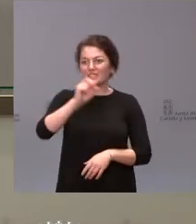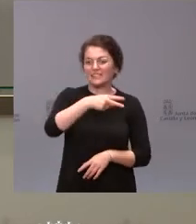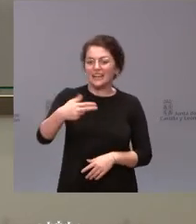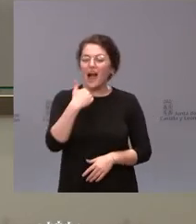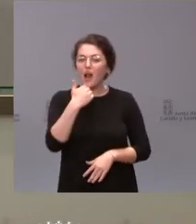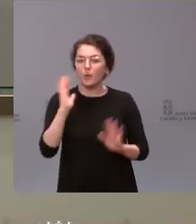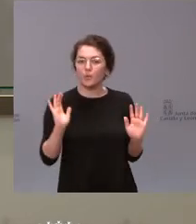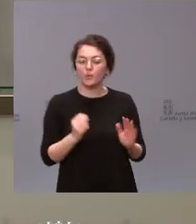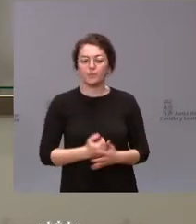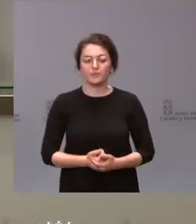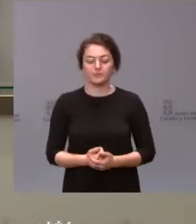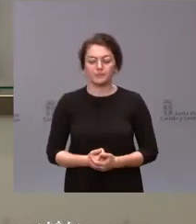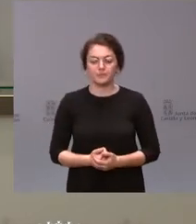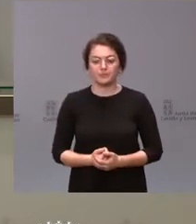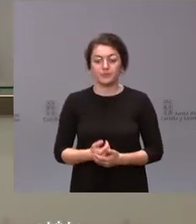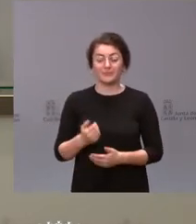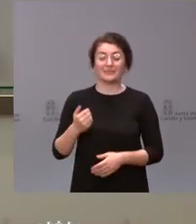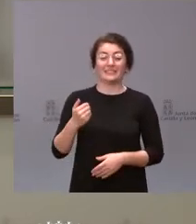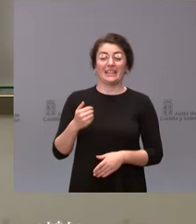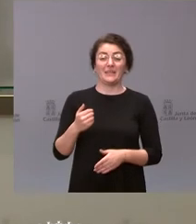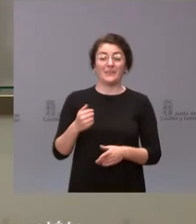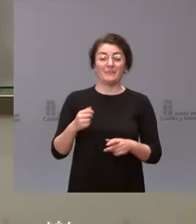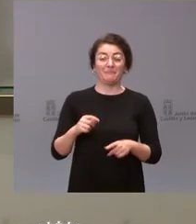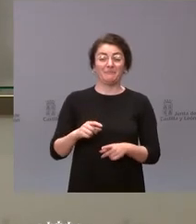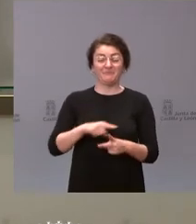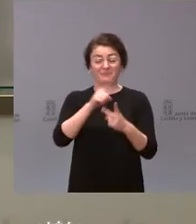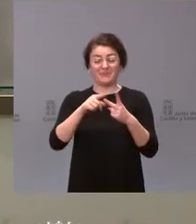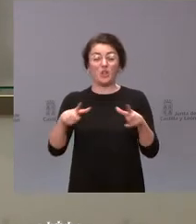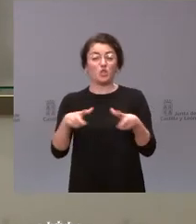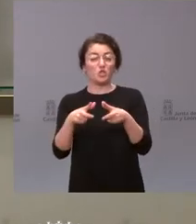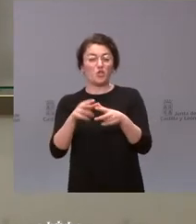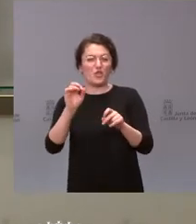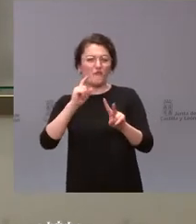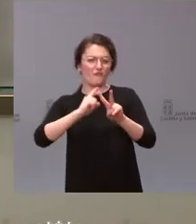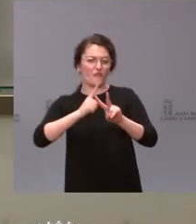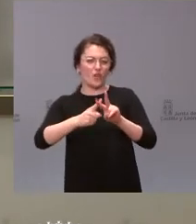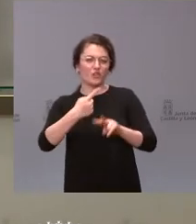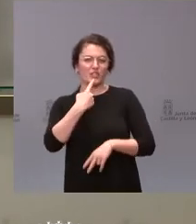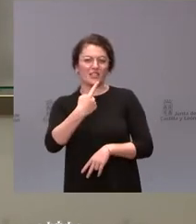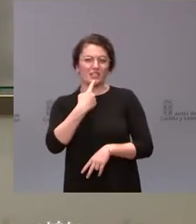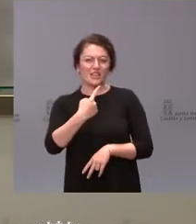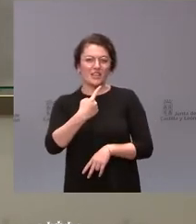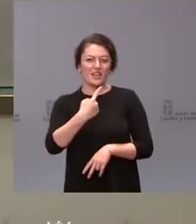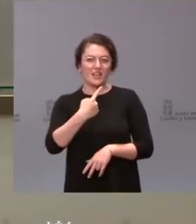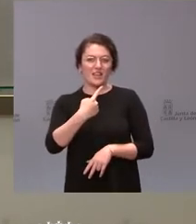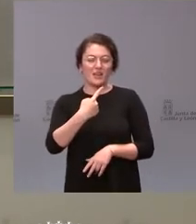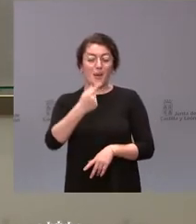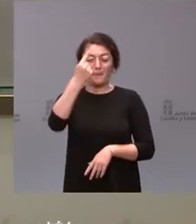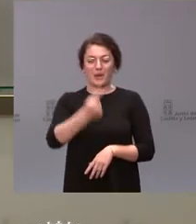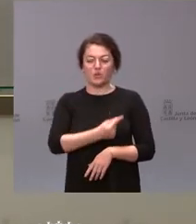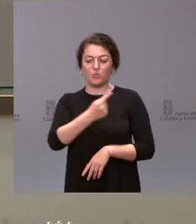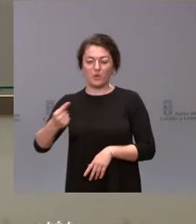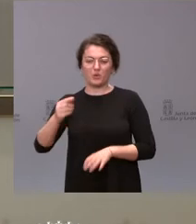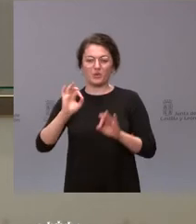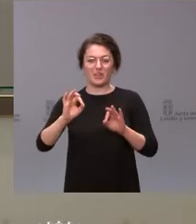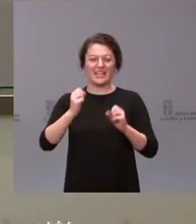Y luego, también, su socio de voz habla de verificar el presupuesto de las instituciones propias. Yo no sé si ustedes